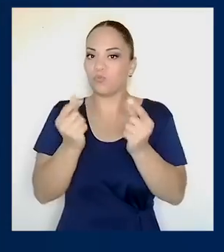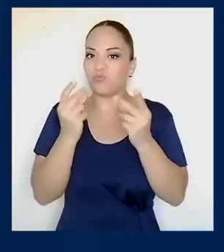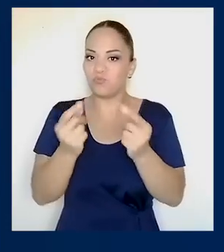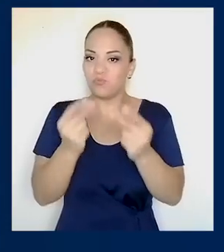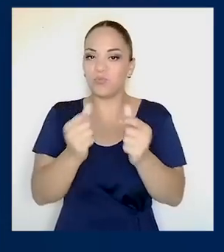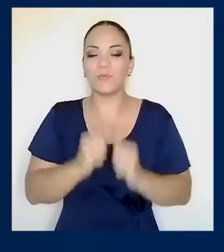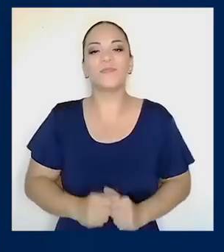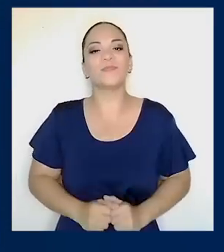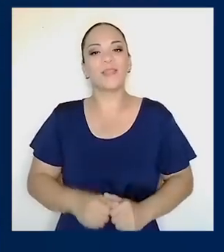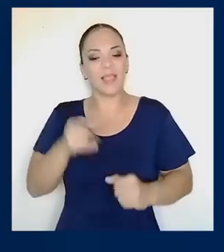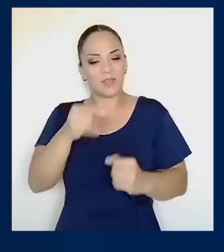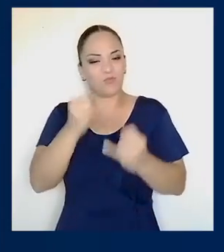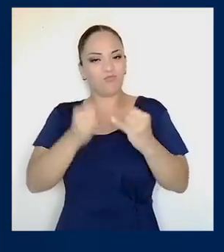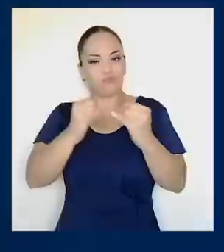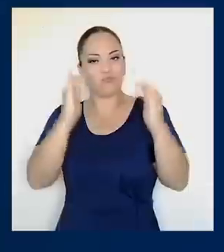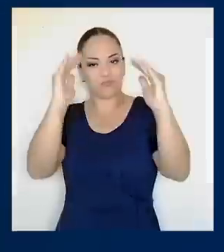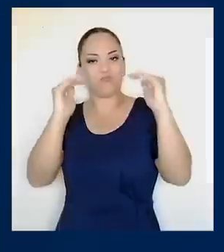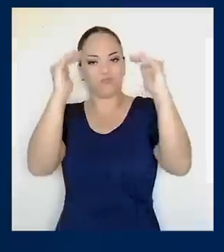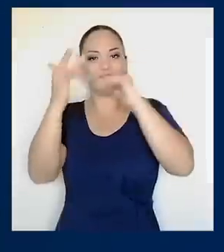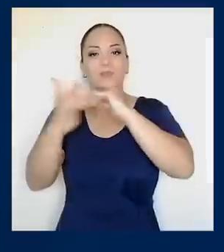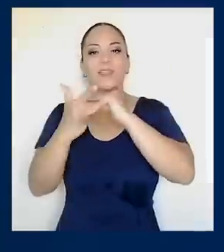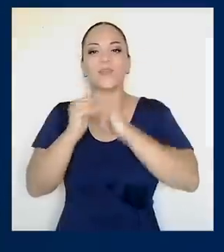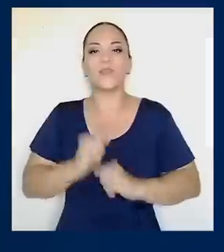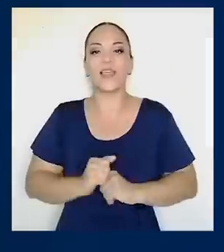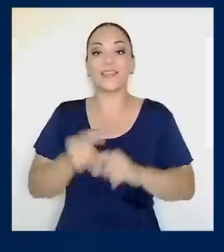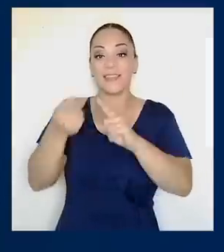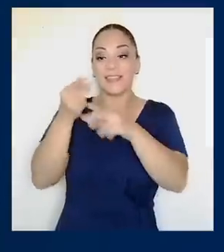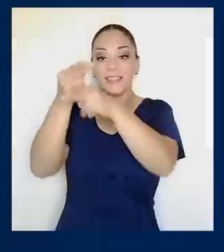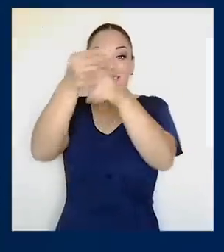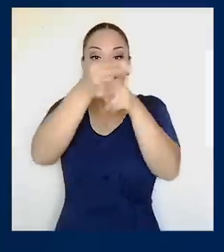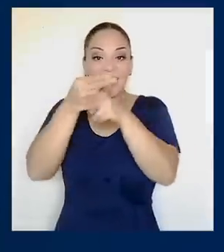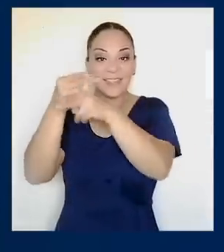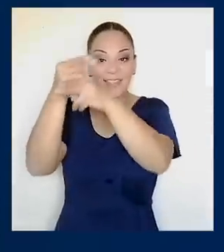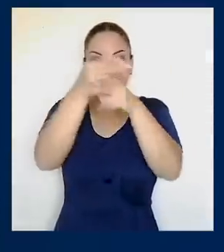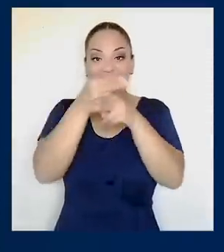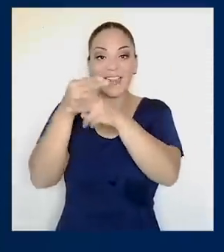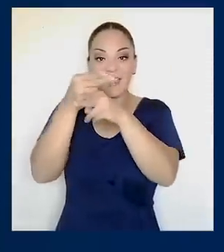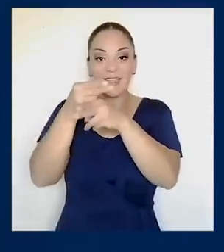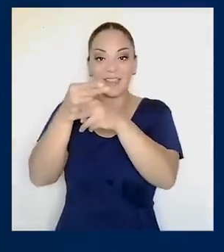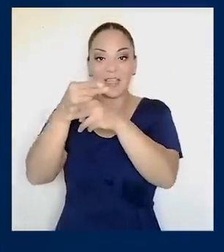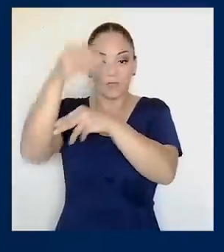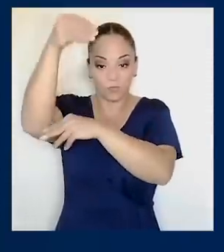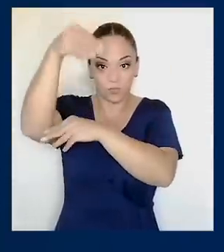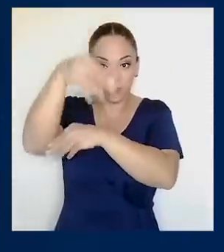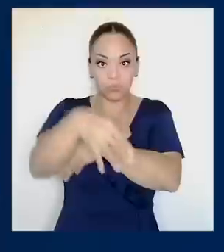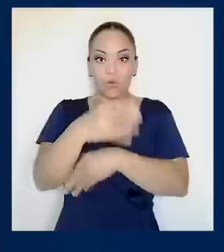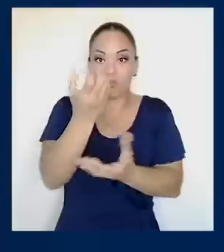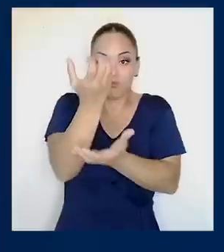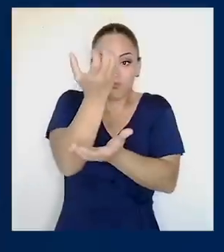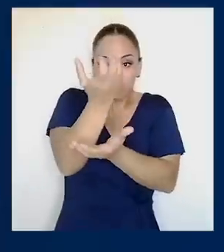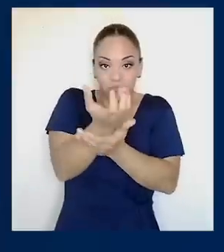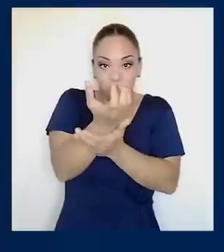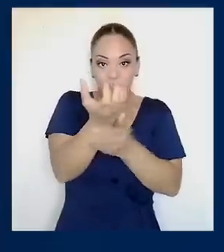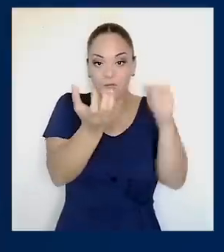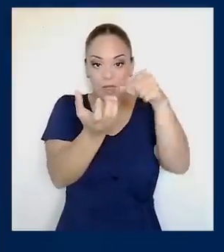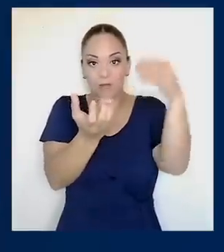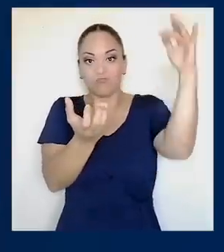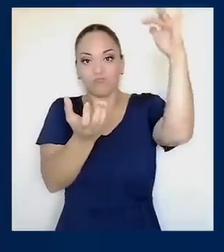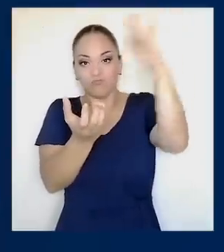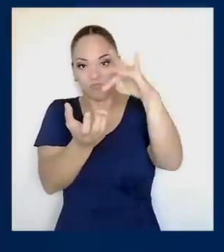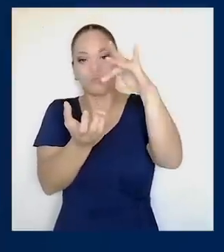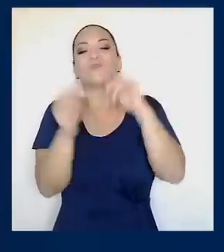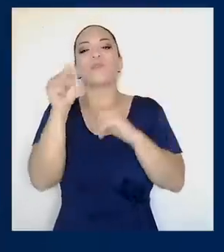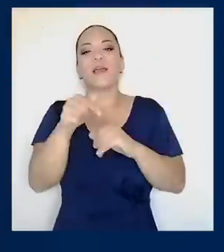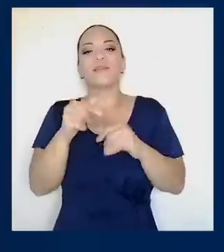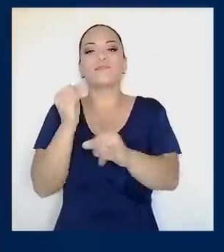Dicha tecnología de última generación envía la señal desde un satélite en órbita hacia una antena parabólica en cada